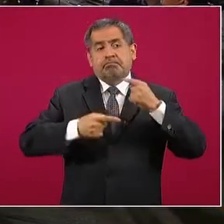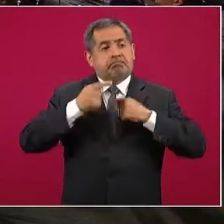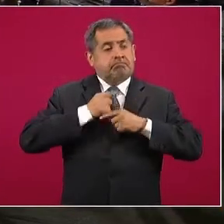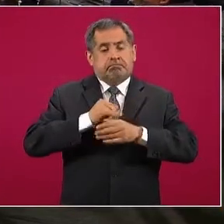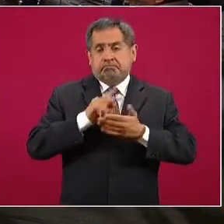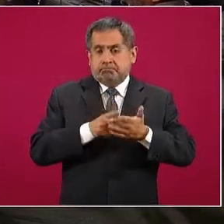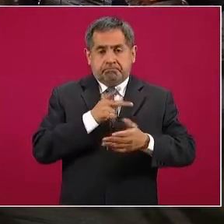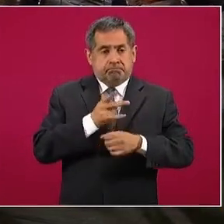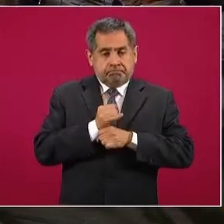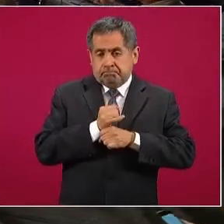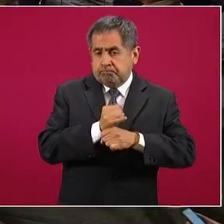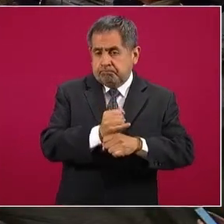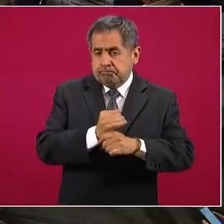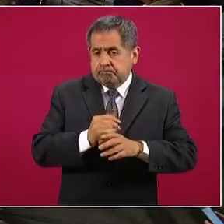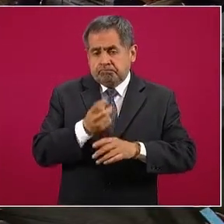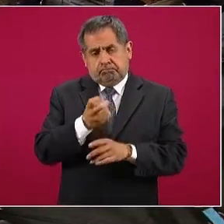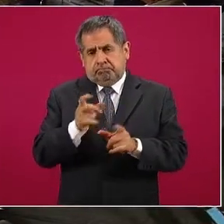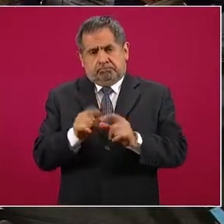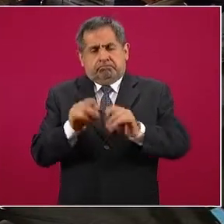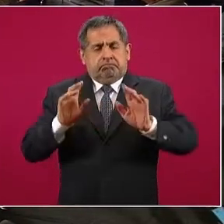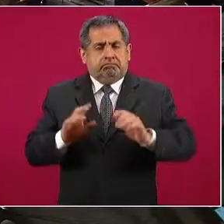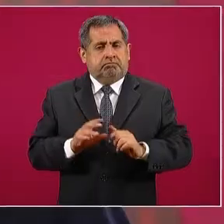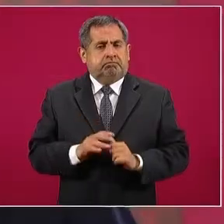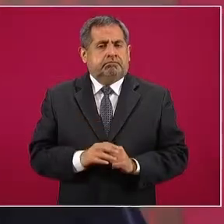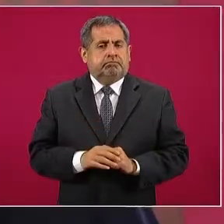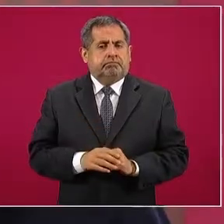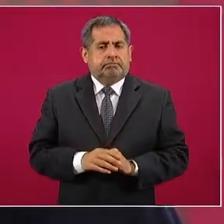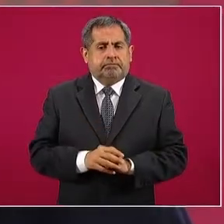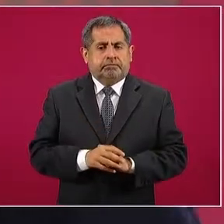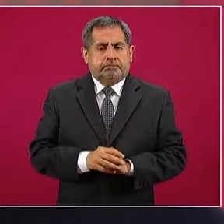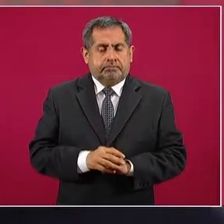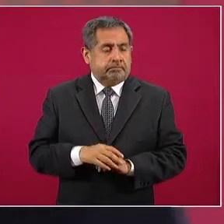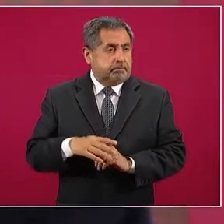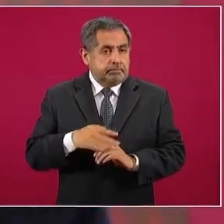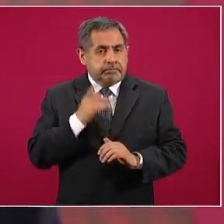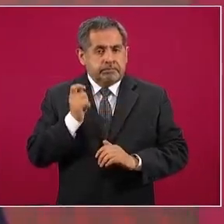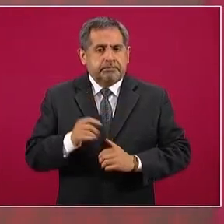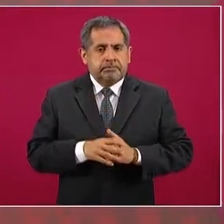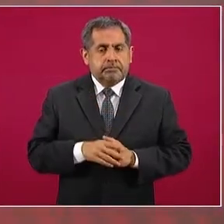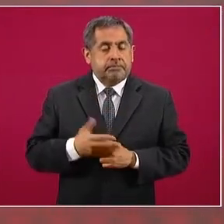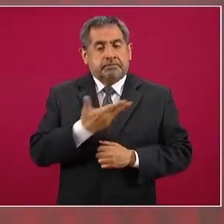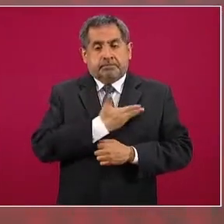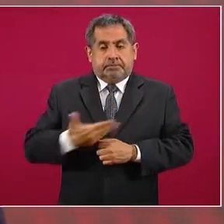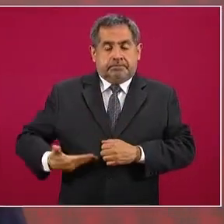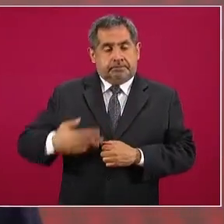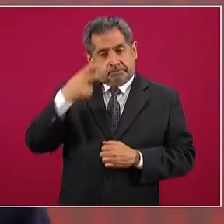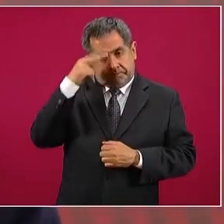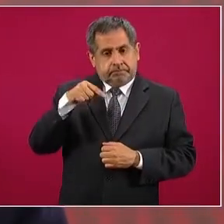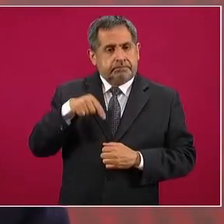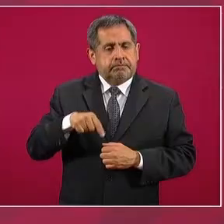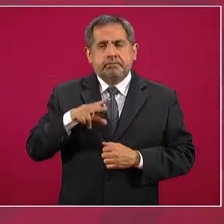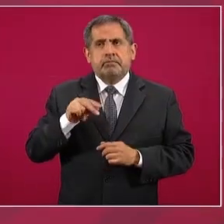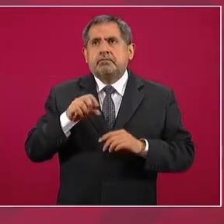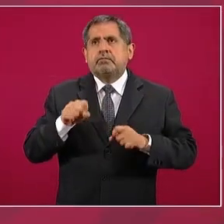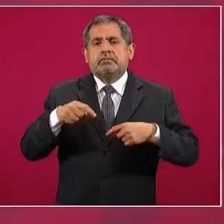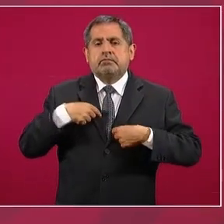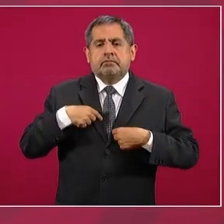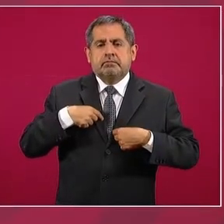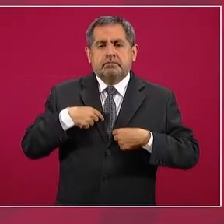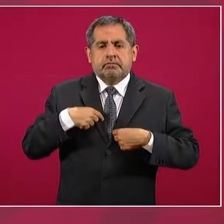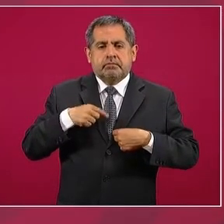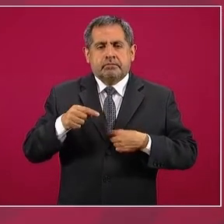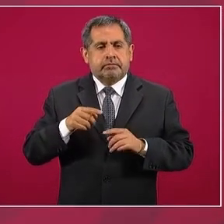Eso es todo, porque el presidente de México no es un